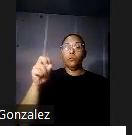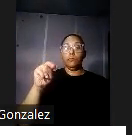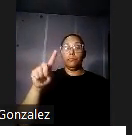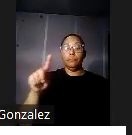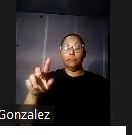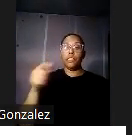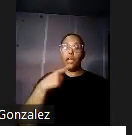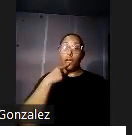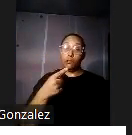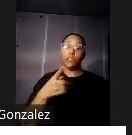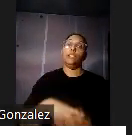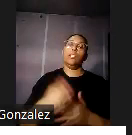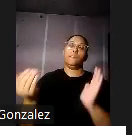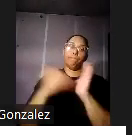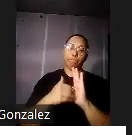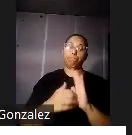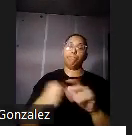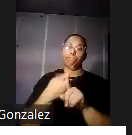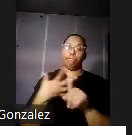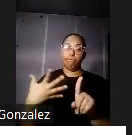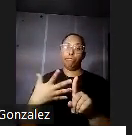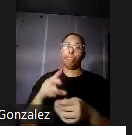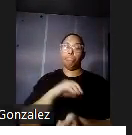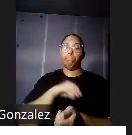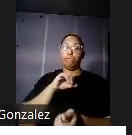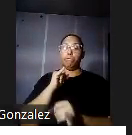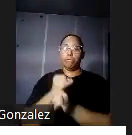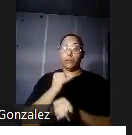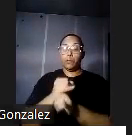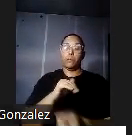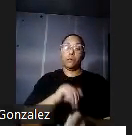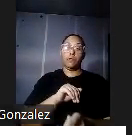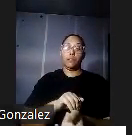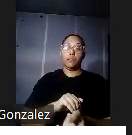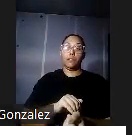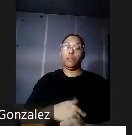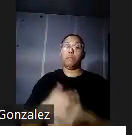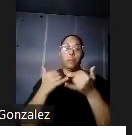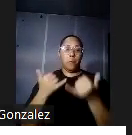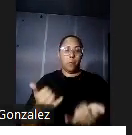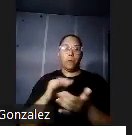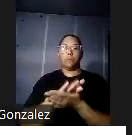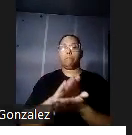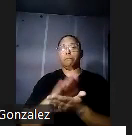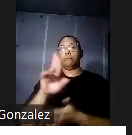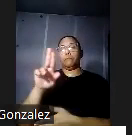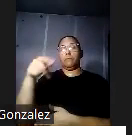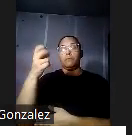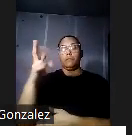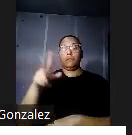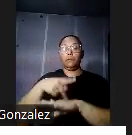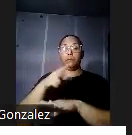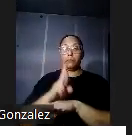unos segundos el Instituto de Medicina Tropical que luego se convertiría en la Escuela de Medicina de la Universidad de Puerto Rico el